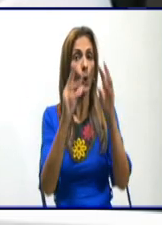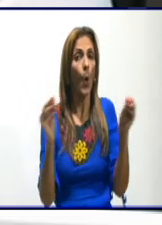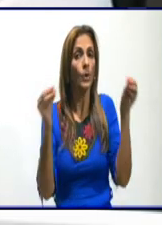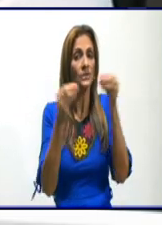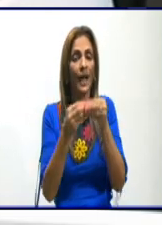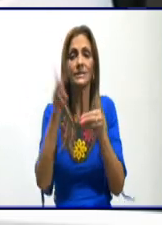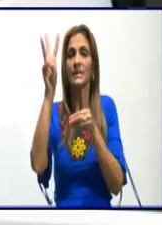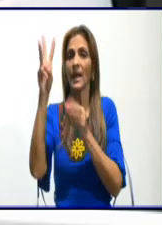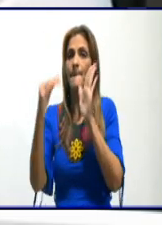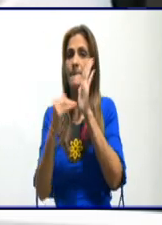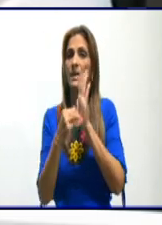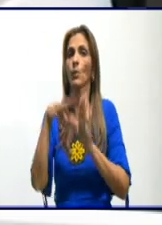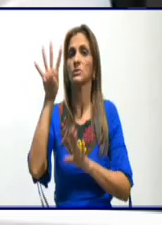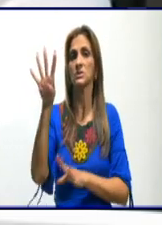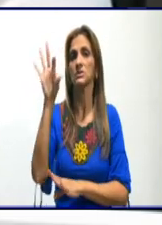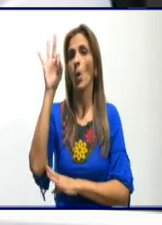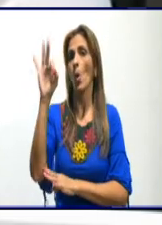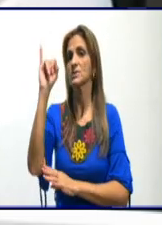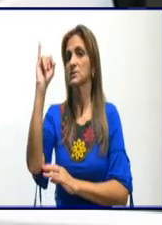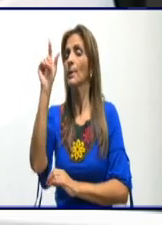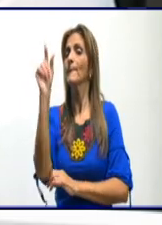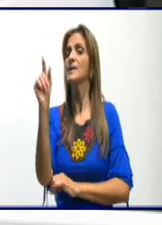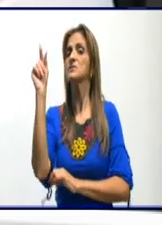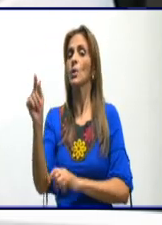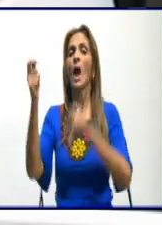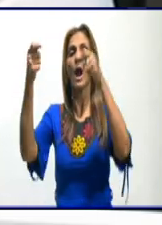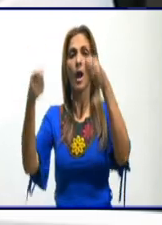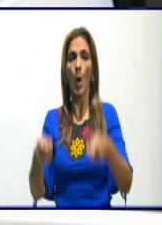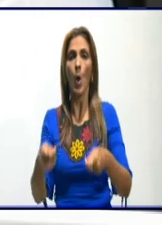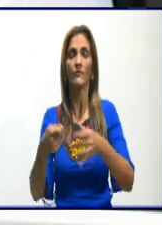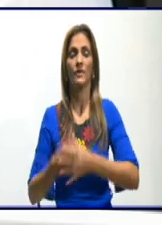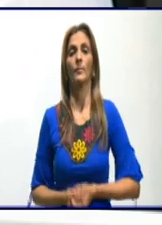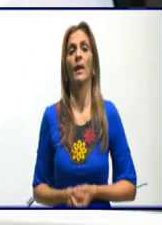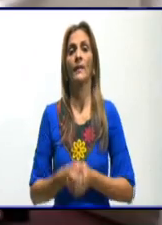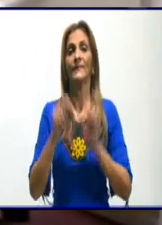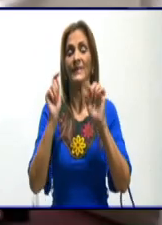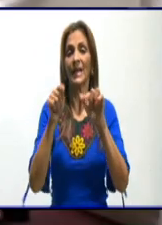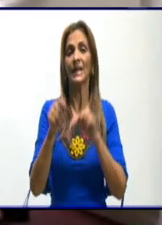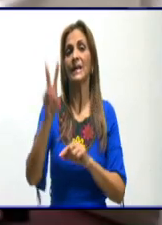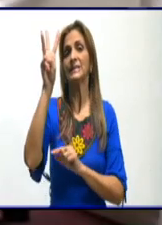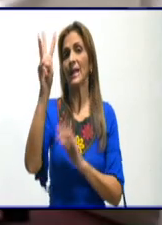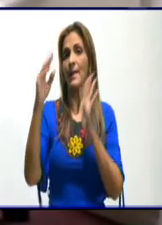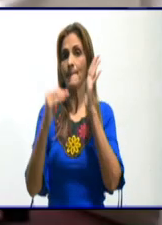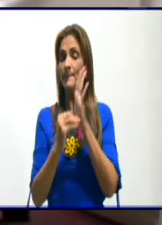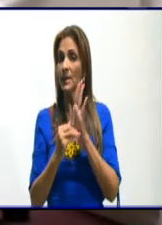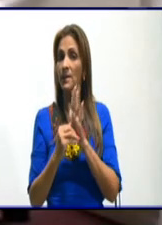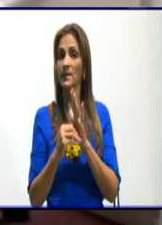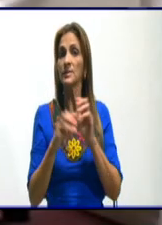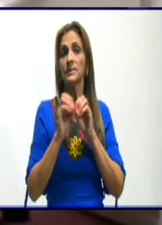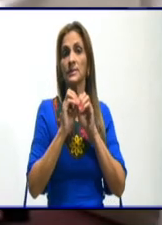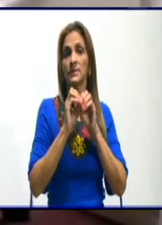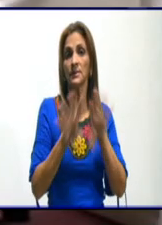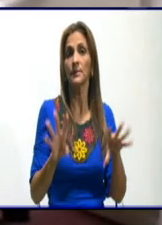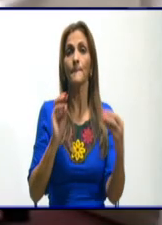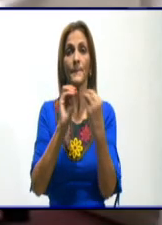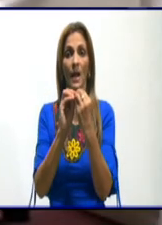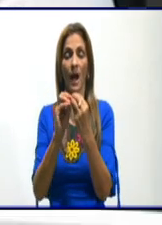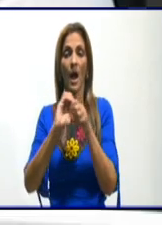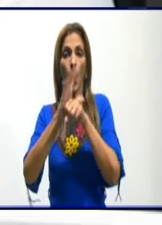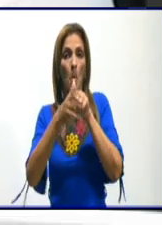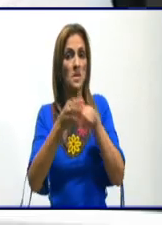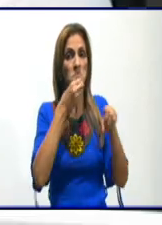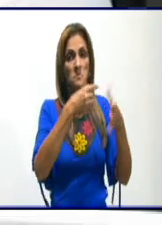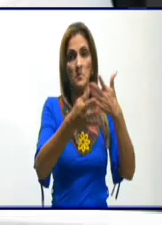.486 casos confirmados. De ellos, 3.287 son autóctonos, 199